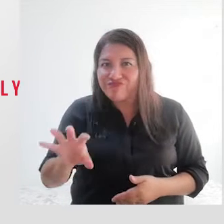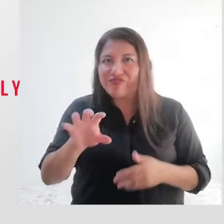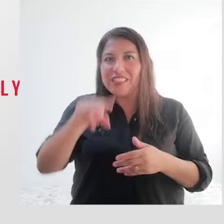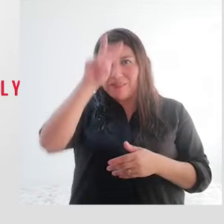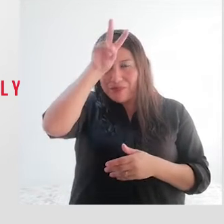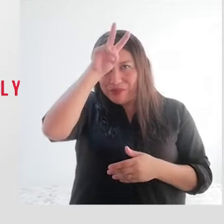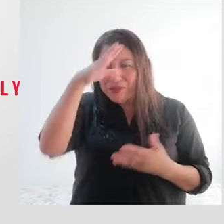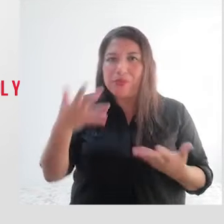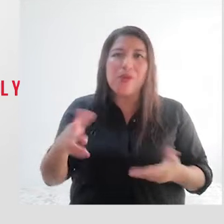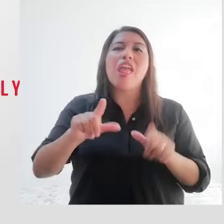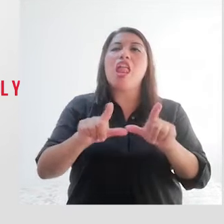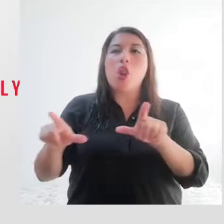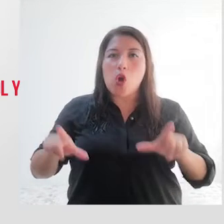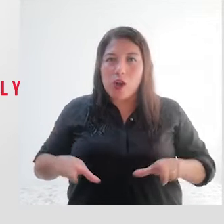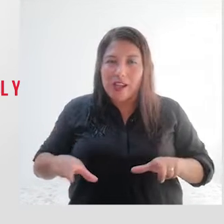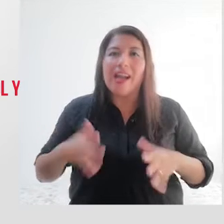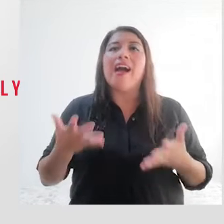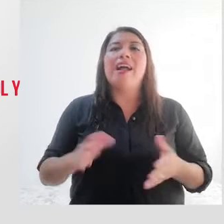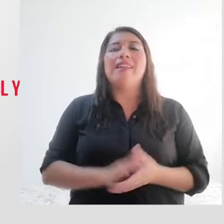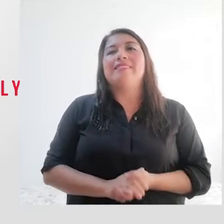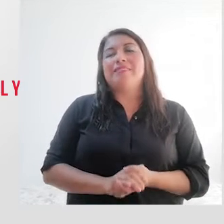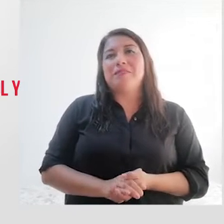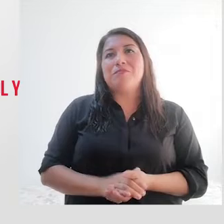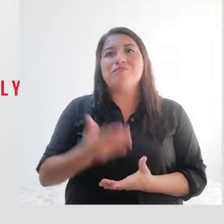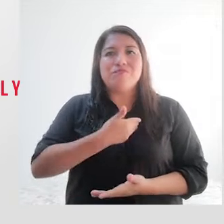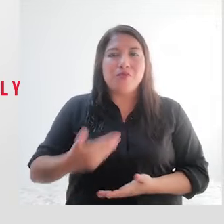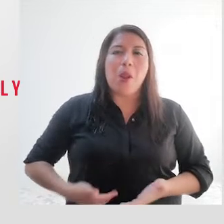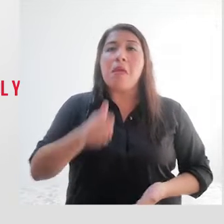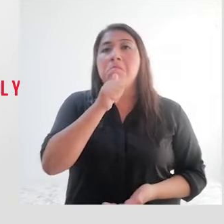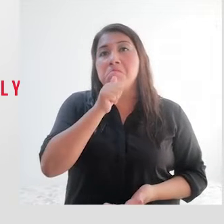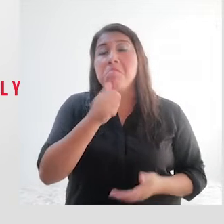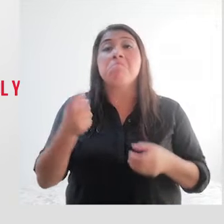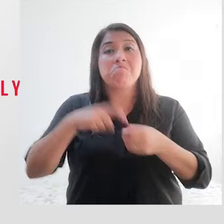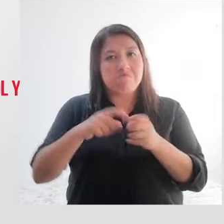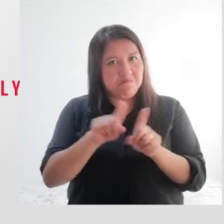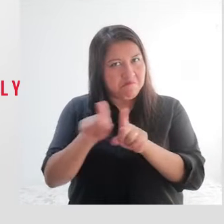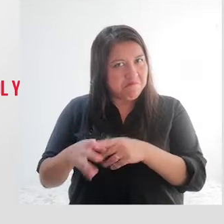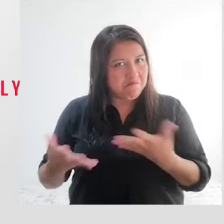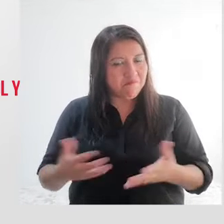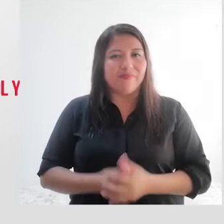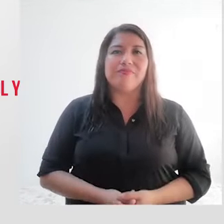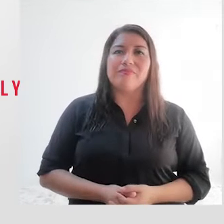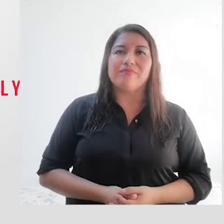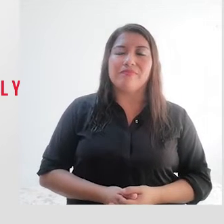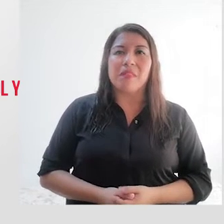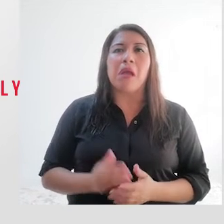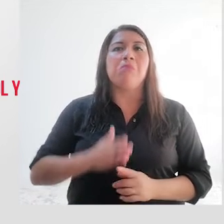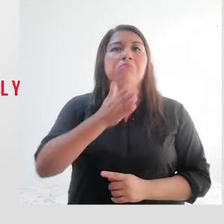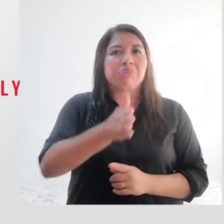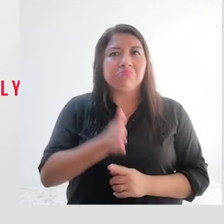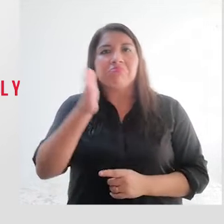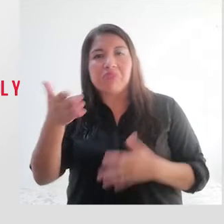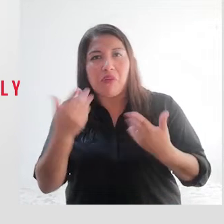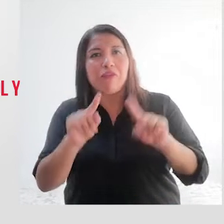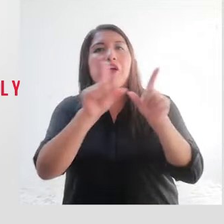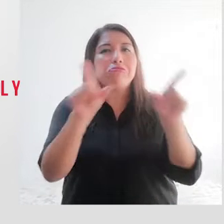locales, así como las instituciones públicas y privadas con quienes llegamos incluso a lugares